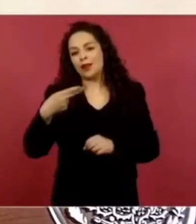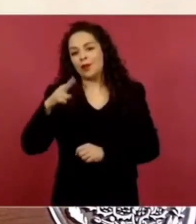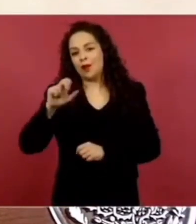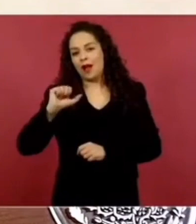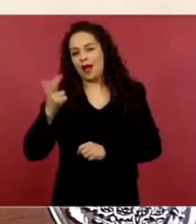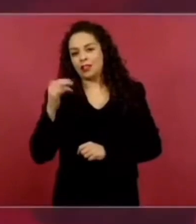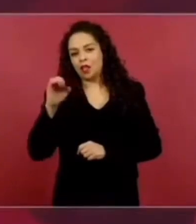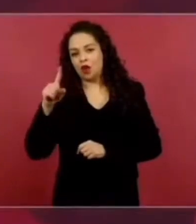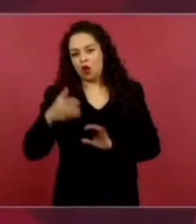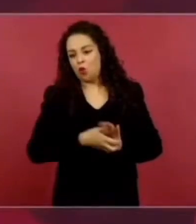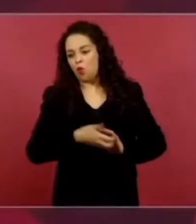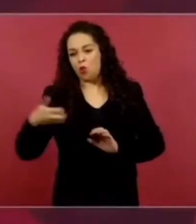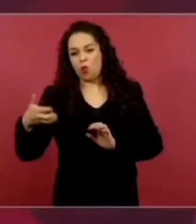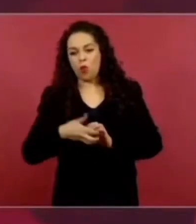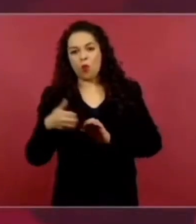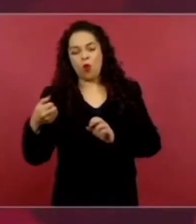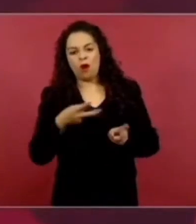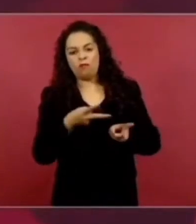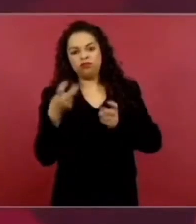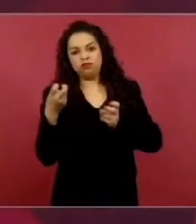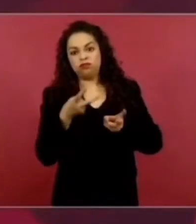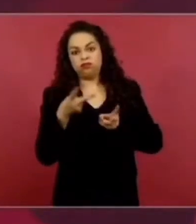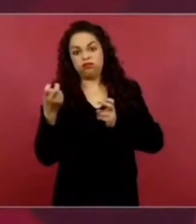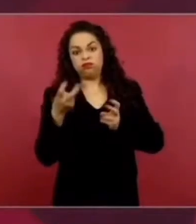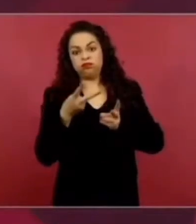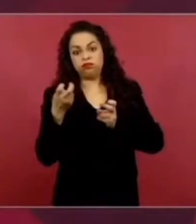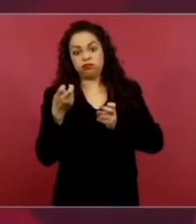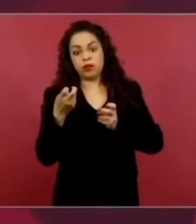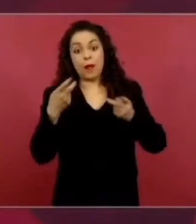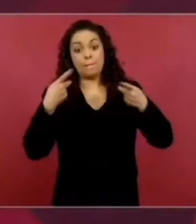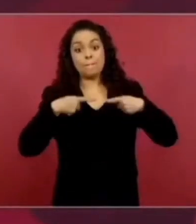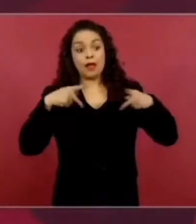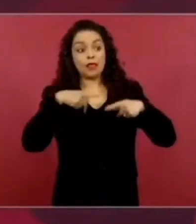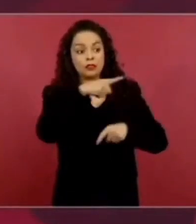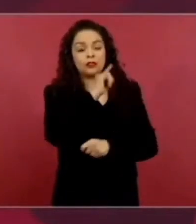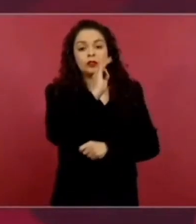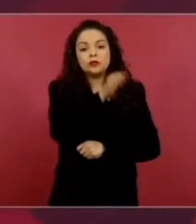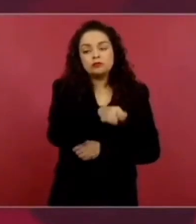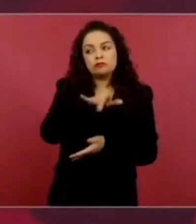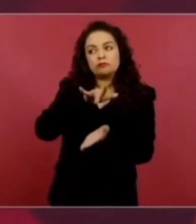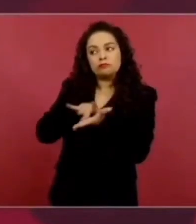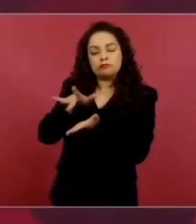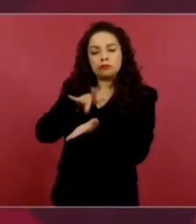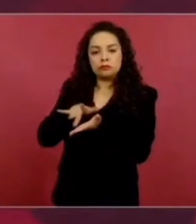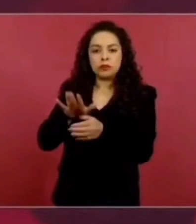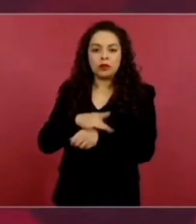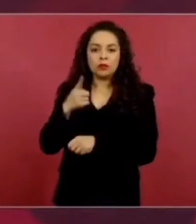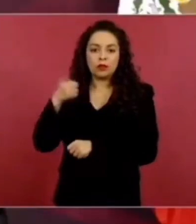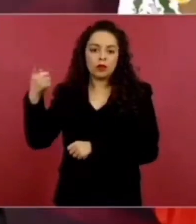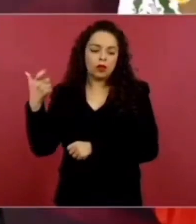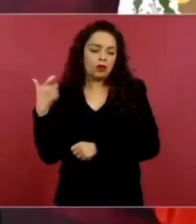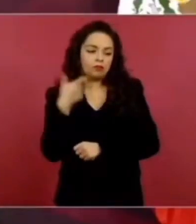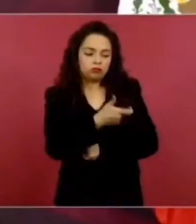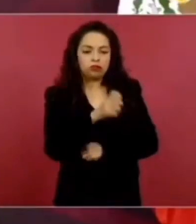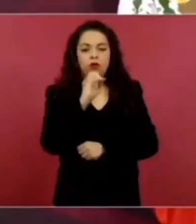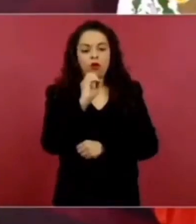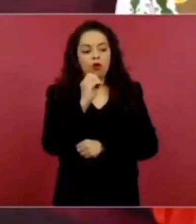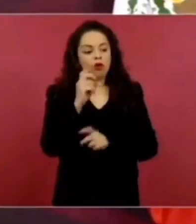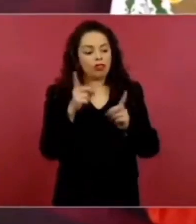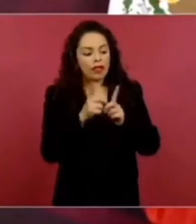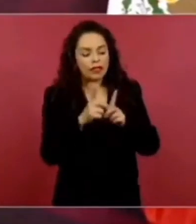ganaban el apoyo de la gente bueno allá en la lacandona todavía hasta hace poco